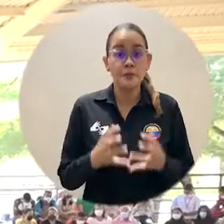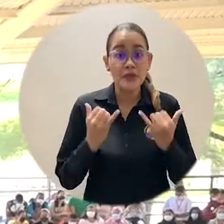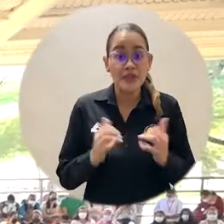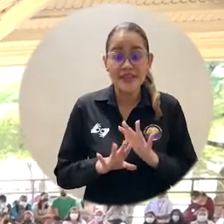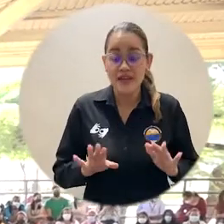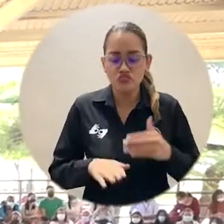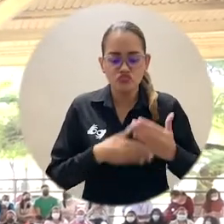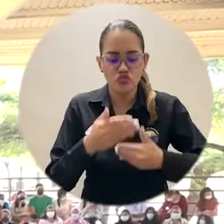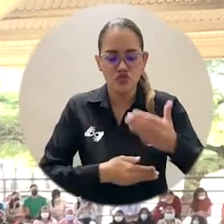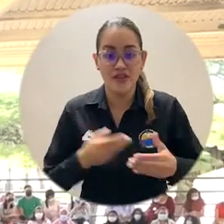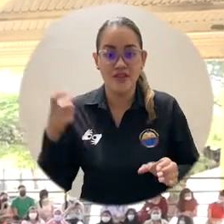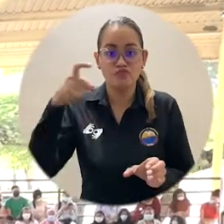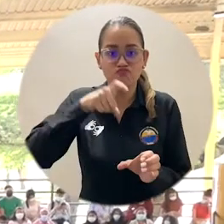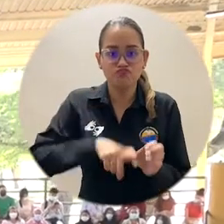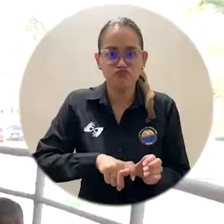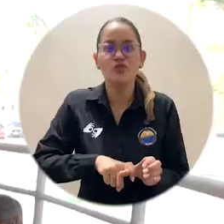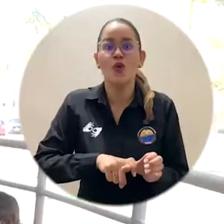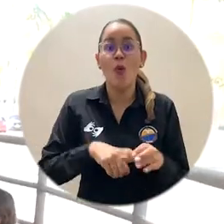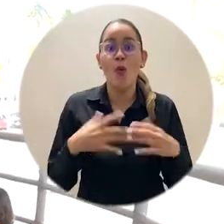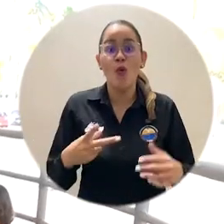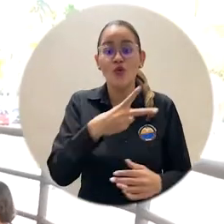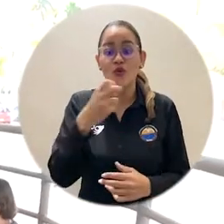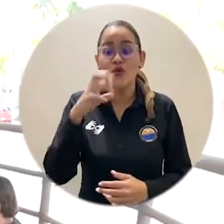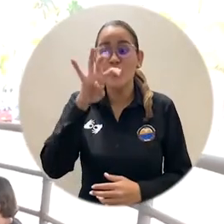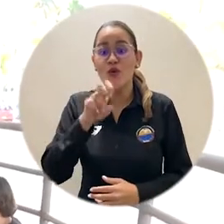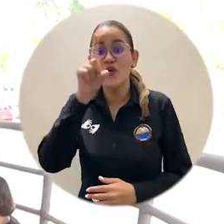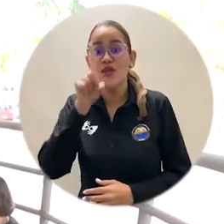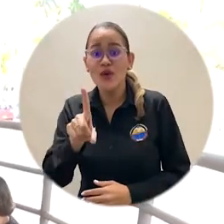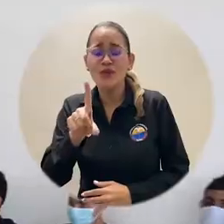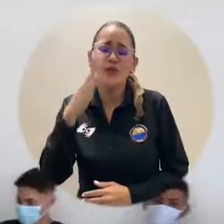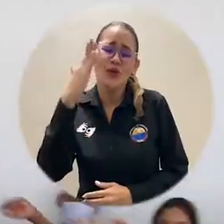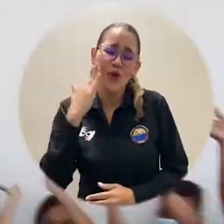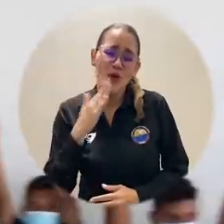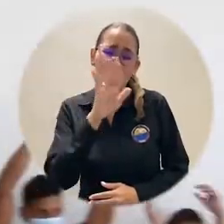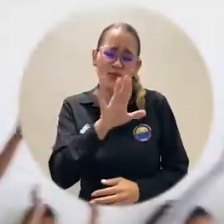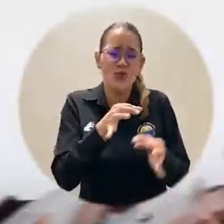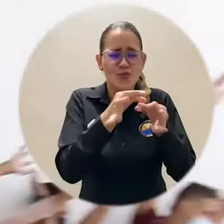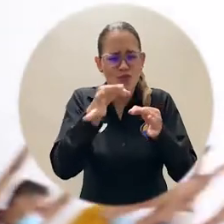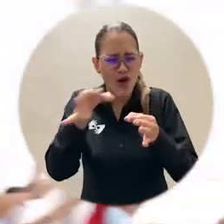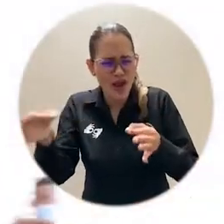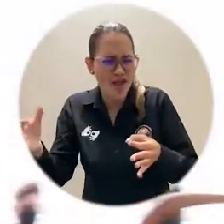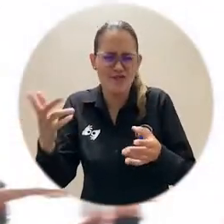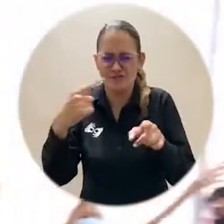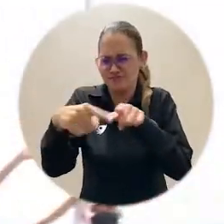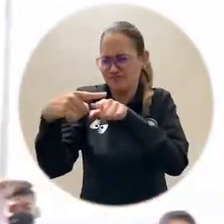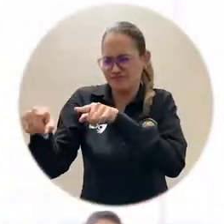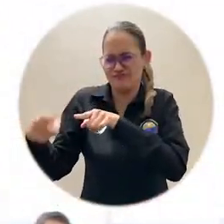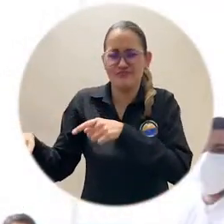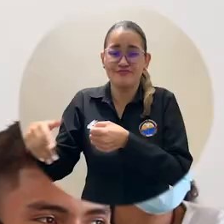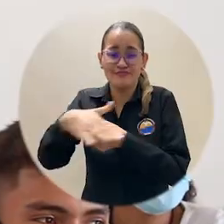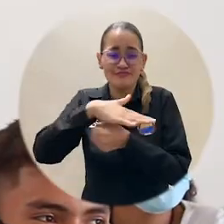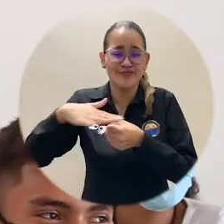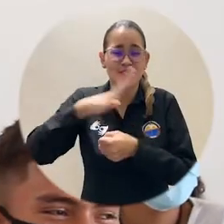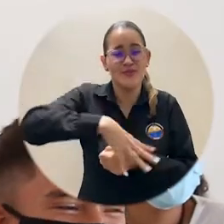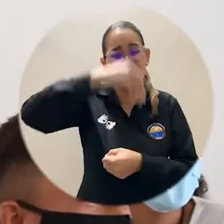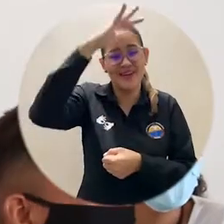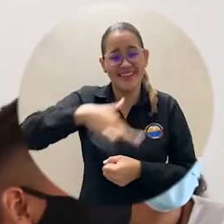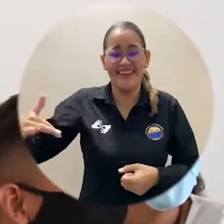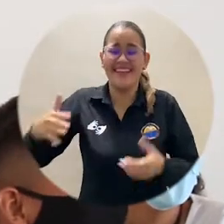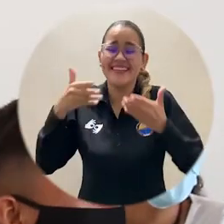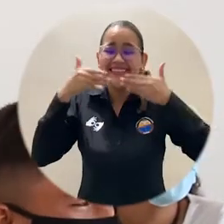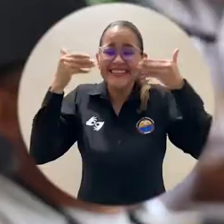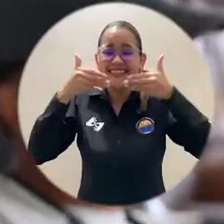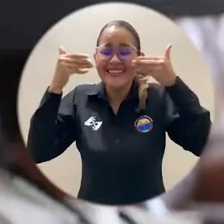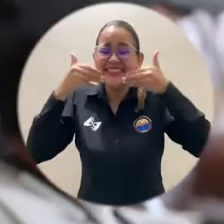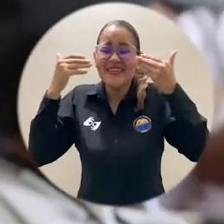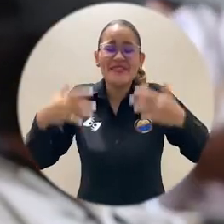Mientras avanza el proceso de admisión para 291 jóvenes Talento Magdalena provenientes de zonas urbanas y rurales del departamento,